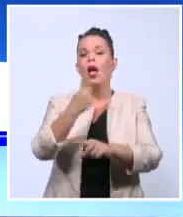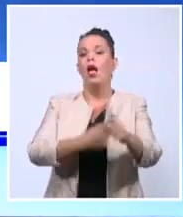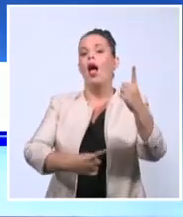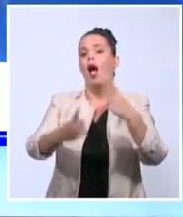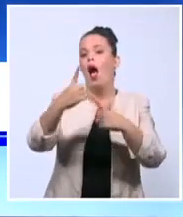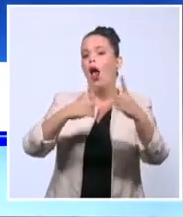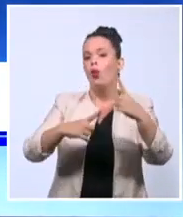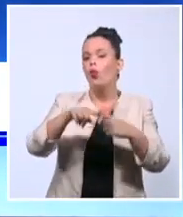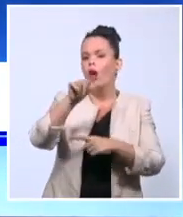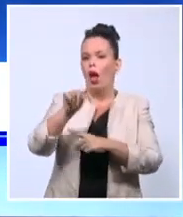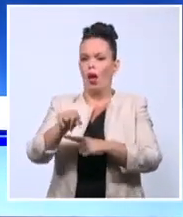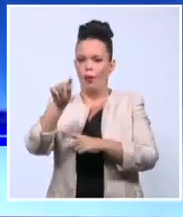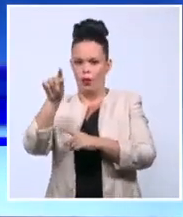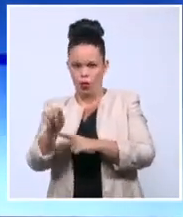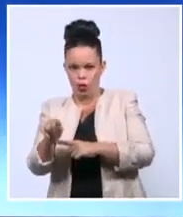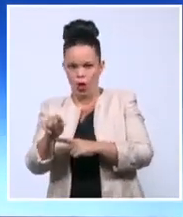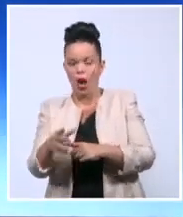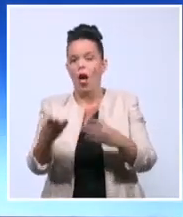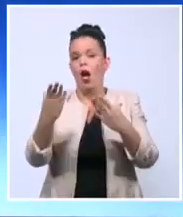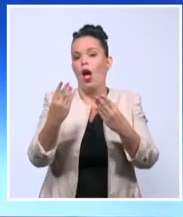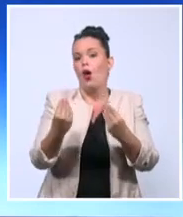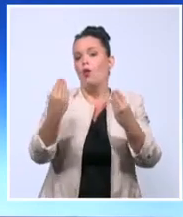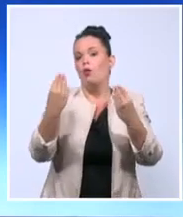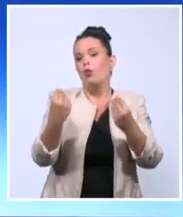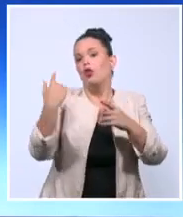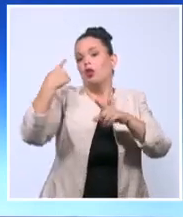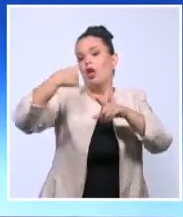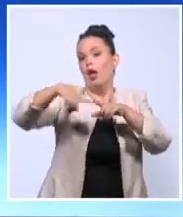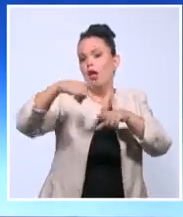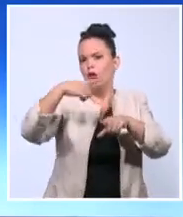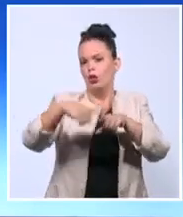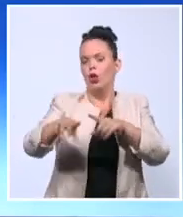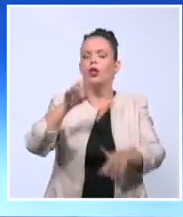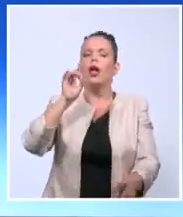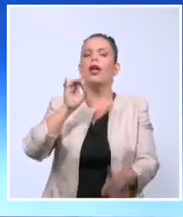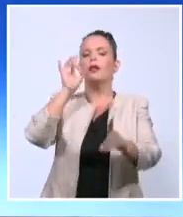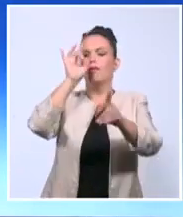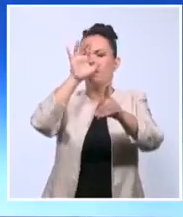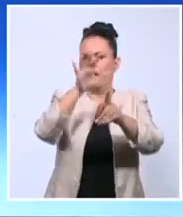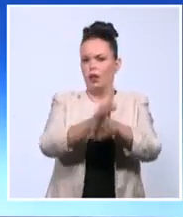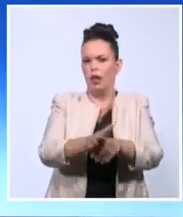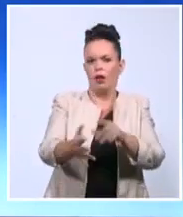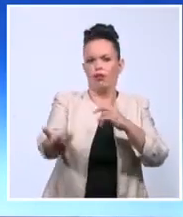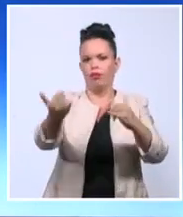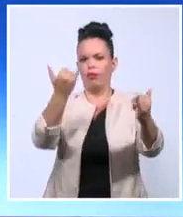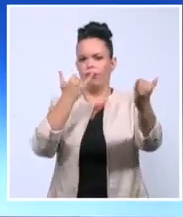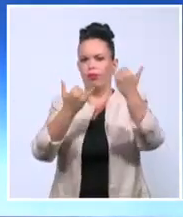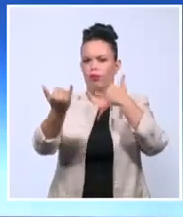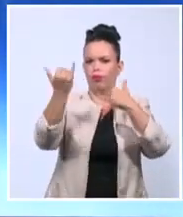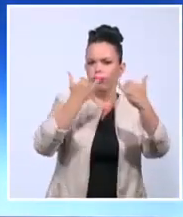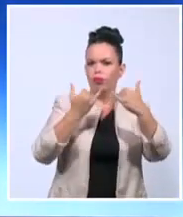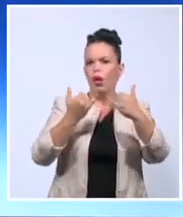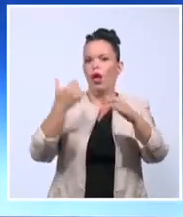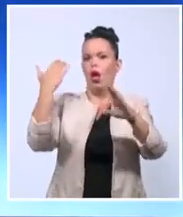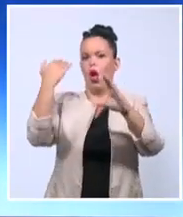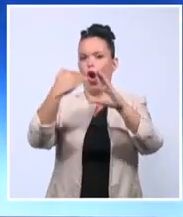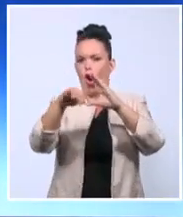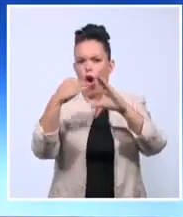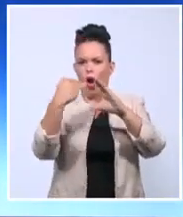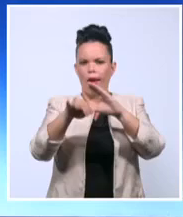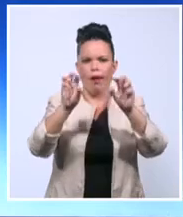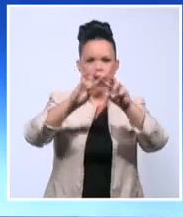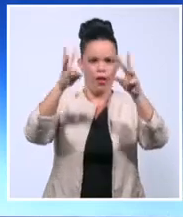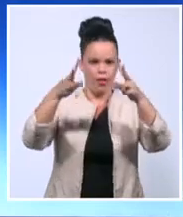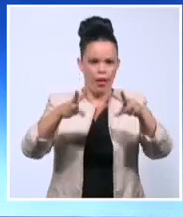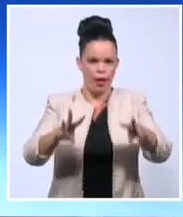individuos, muchas personas en realidad comenzaron a comunicarse con nosotros a través de los teléfonos, de correos electrónicos, de las redes sociales,